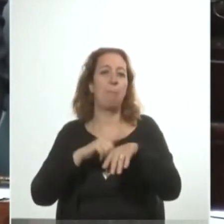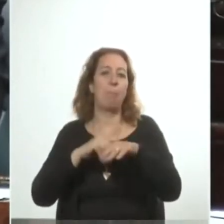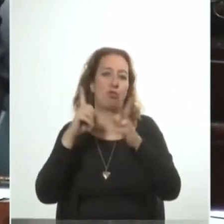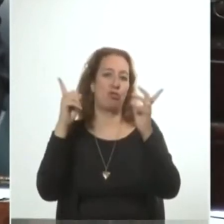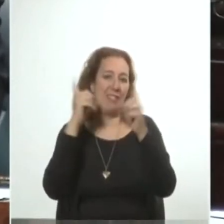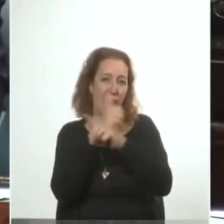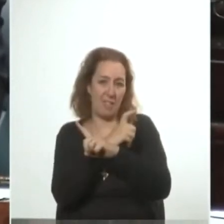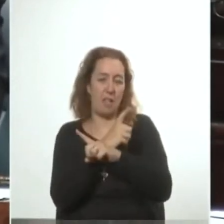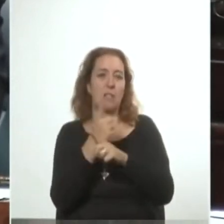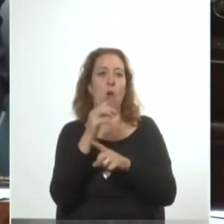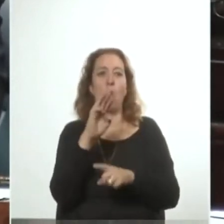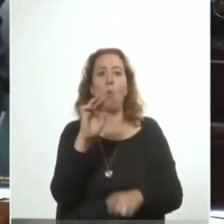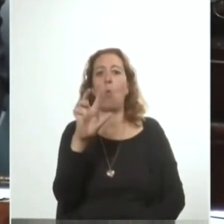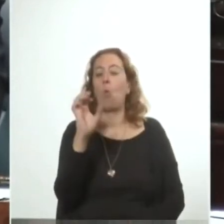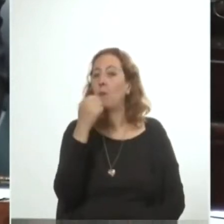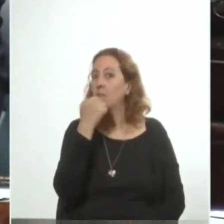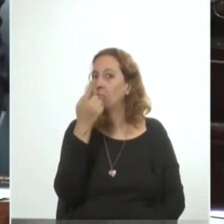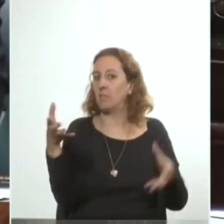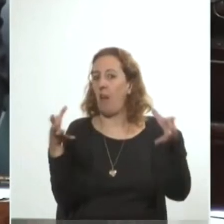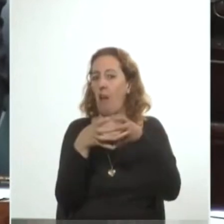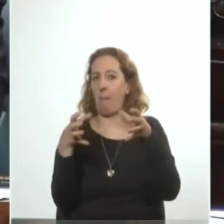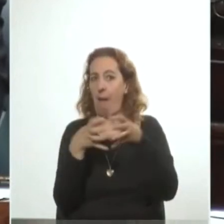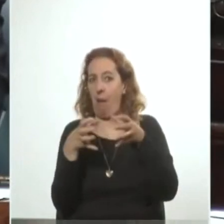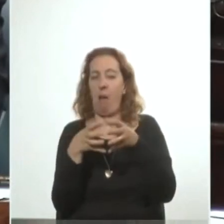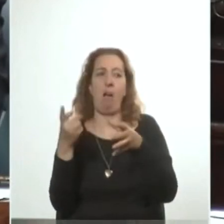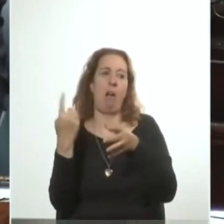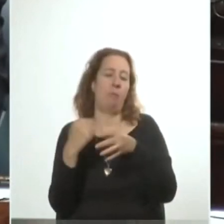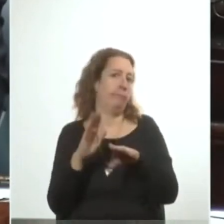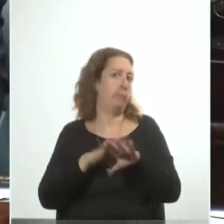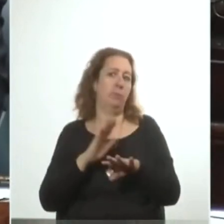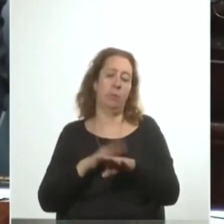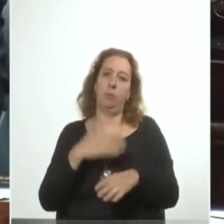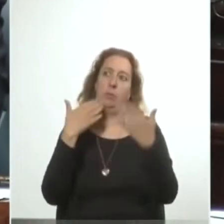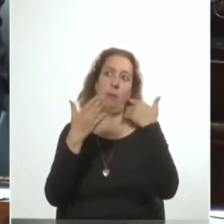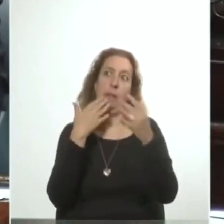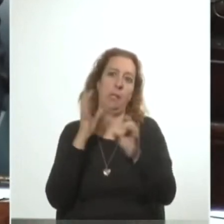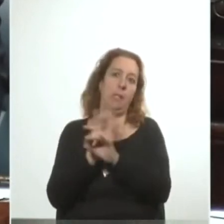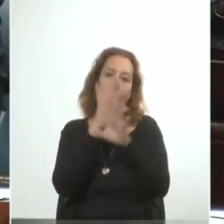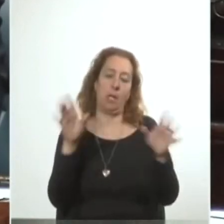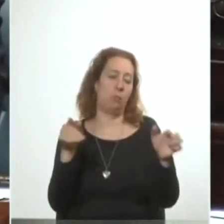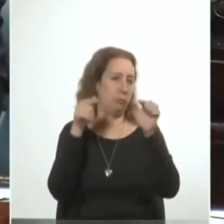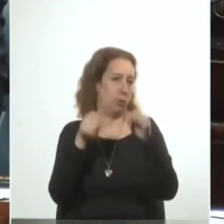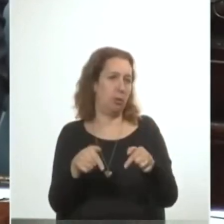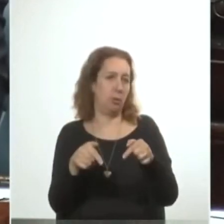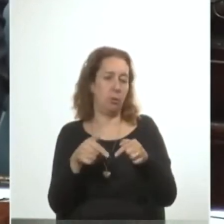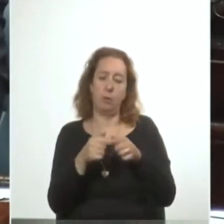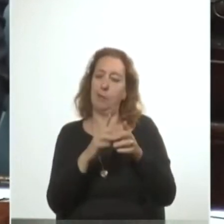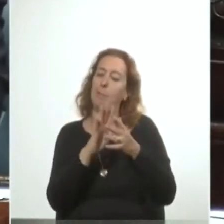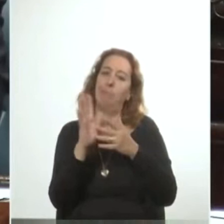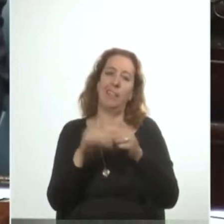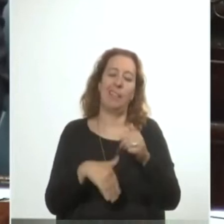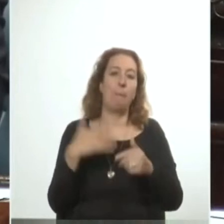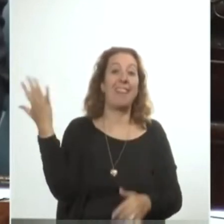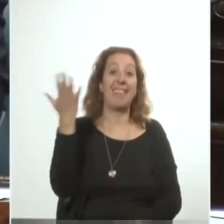Cámara decía ha llegado el momento de hablar claro. Esto integra muy claramente una campaña dirigida al desprestigio